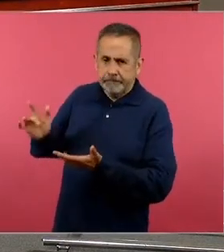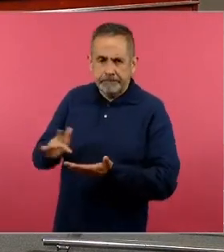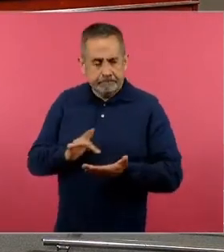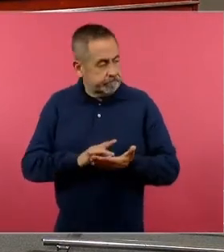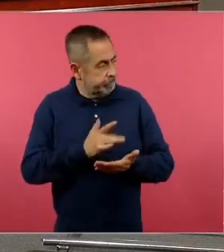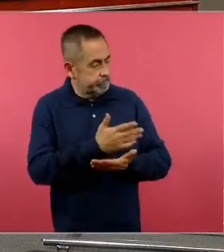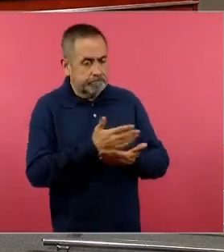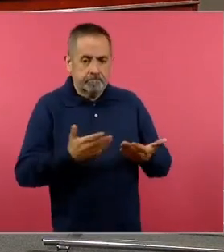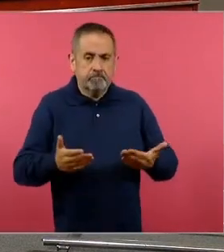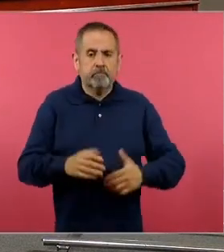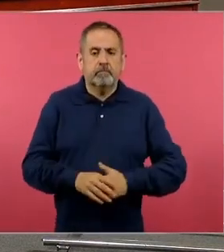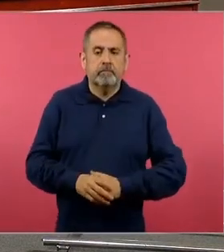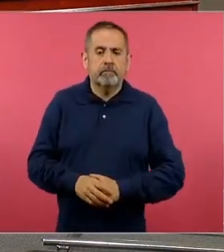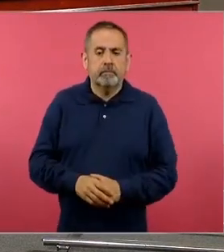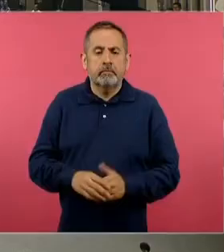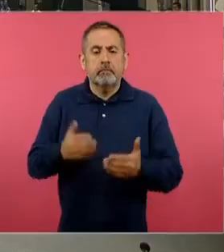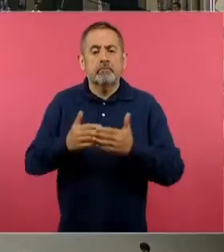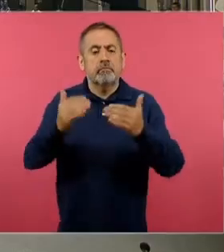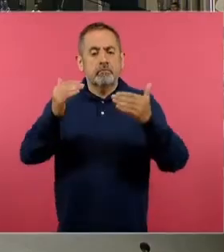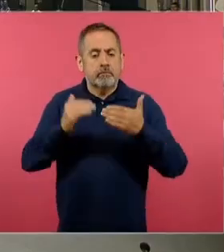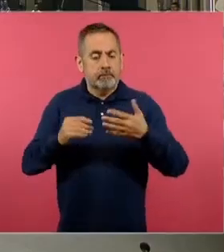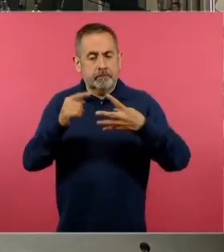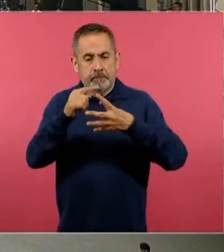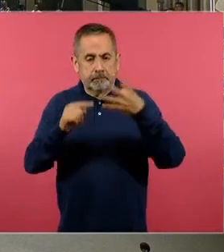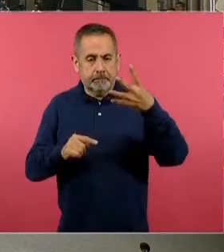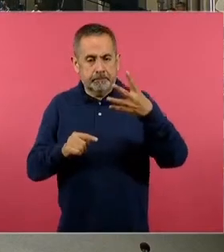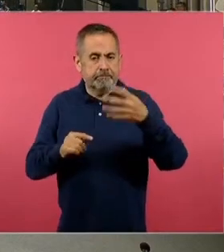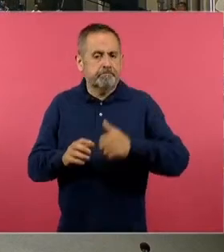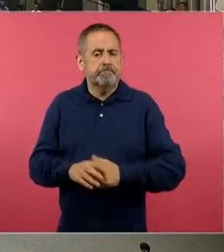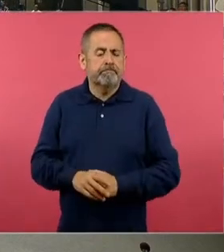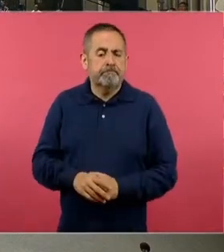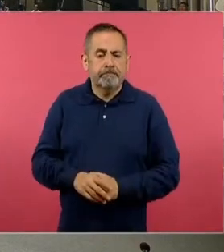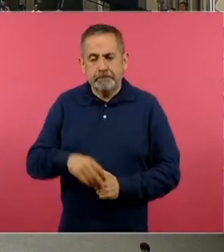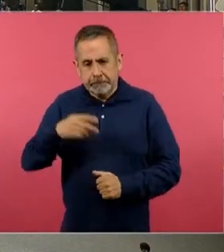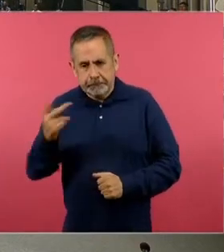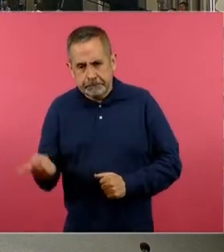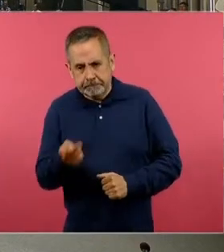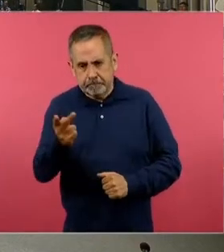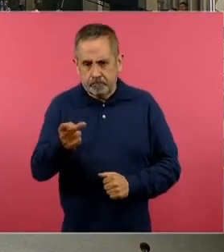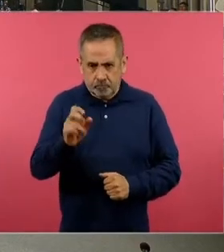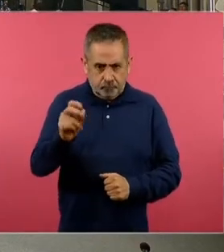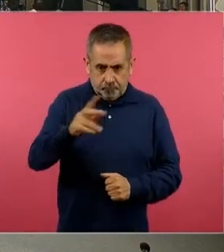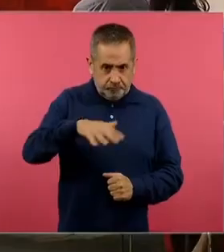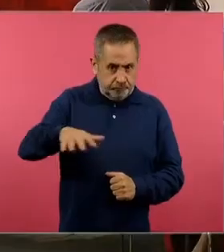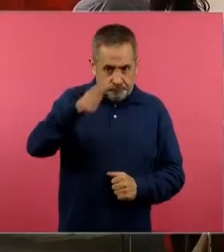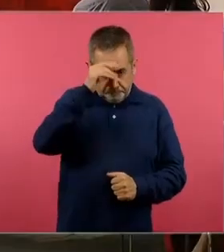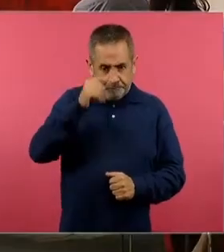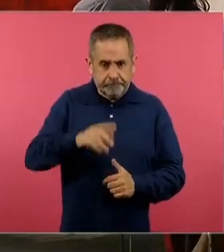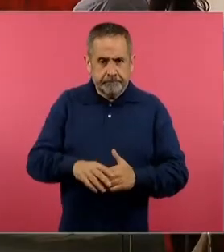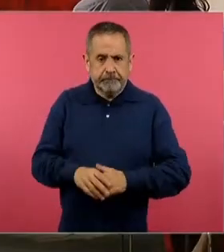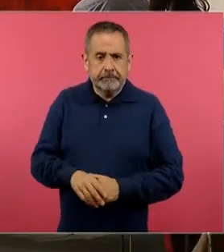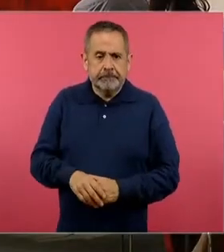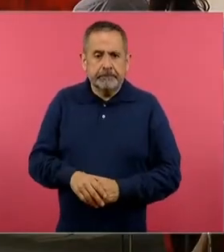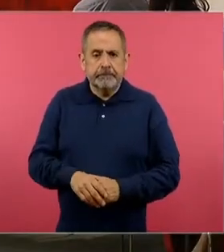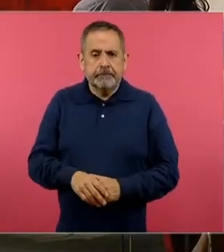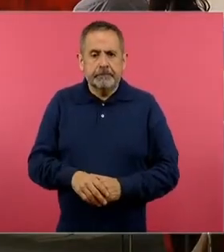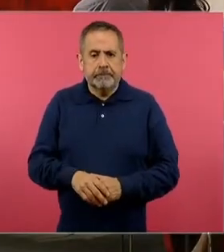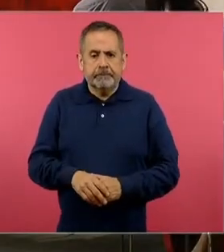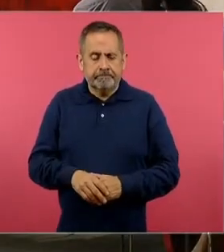presentaciones ahora pasamos a las preguntas si les parece me dan aquí